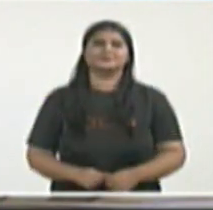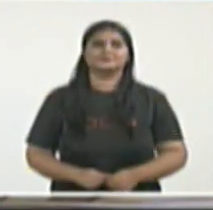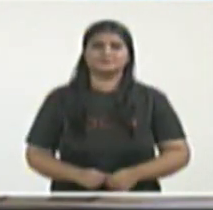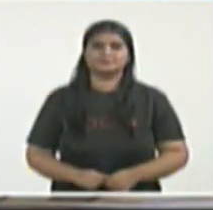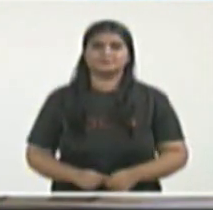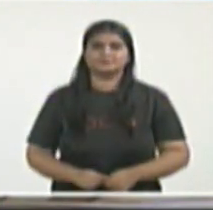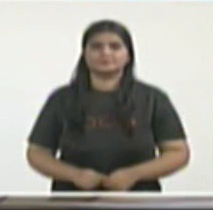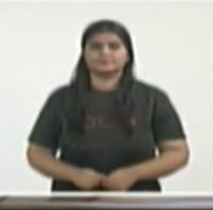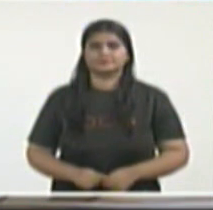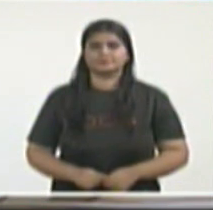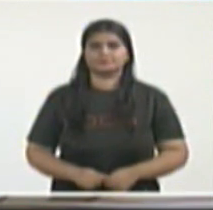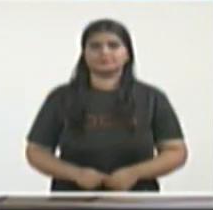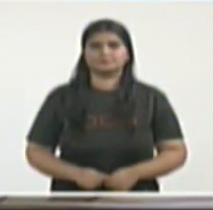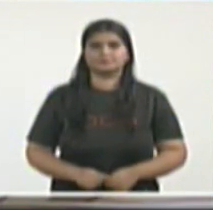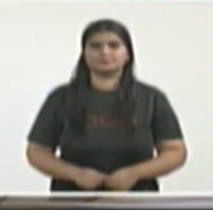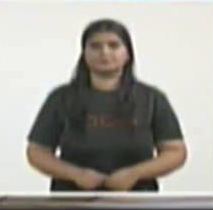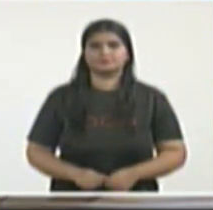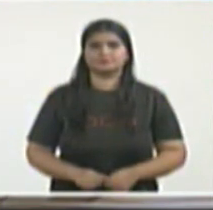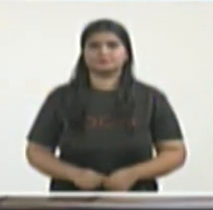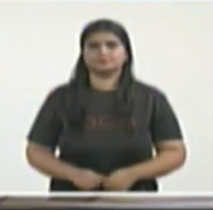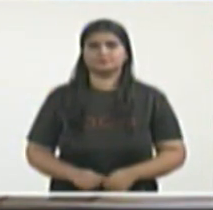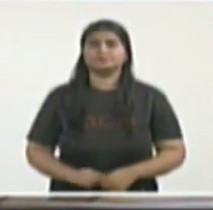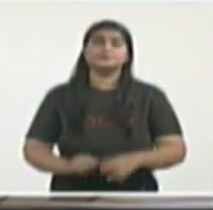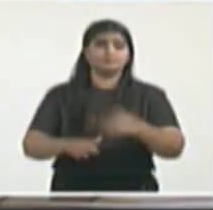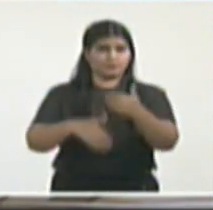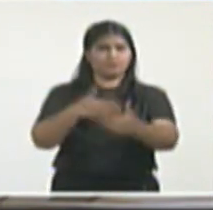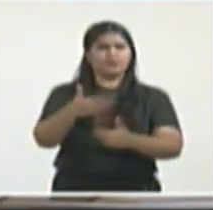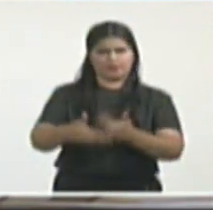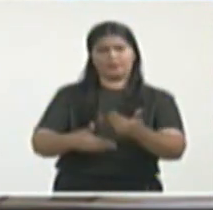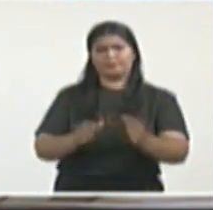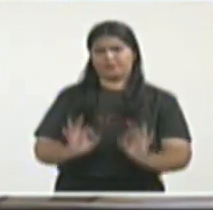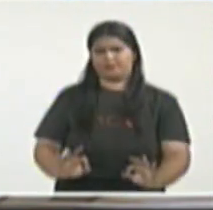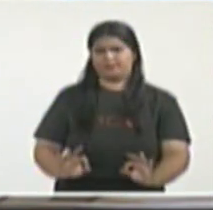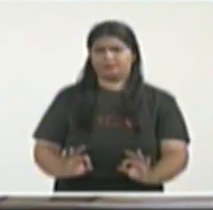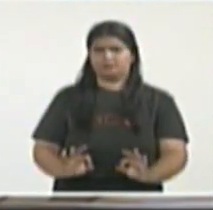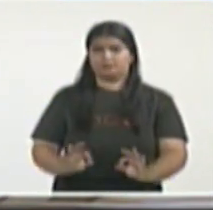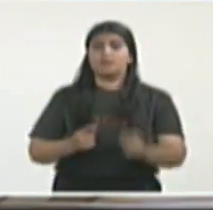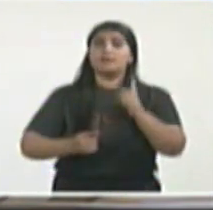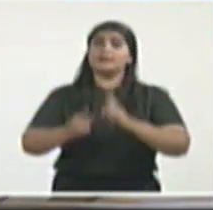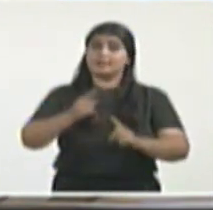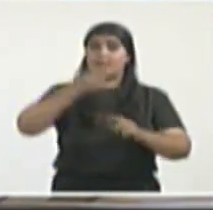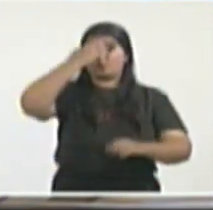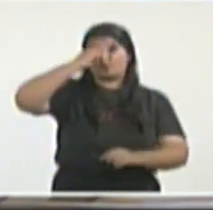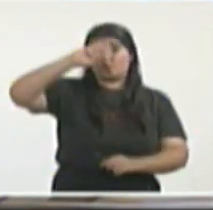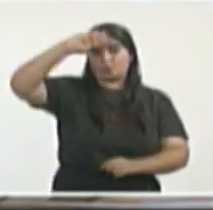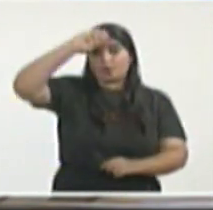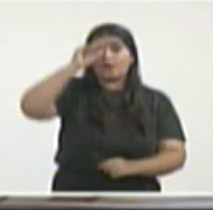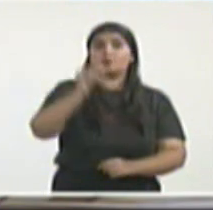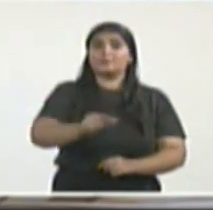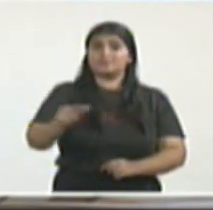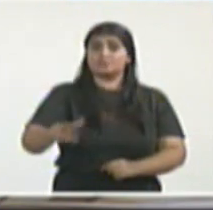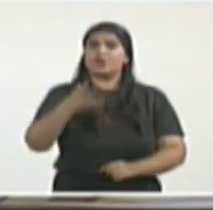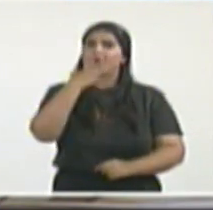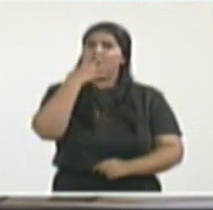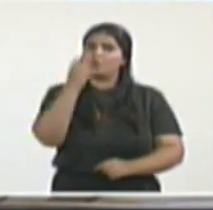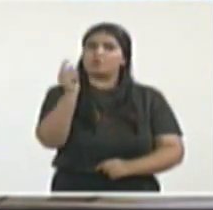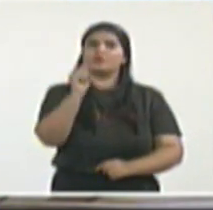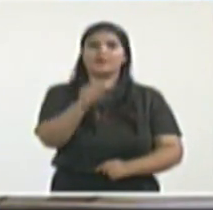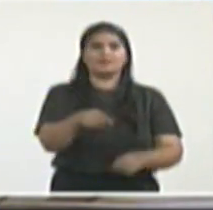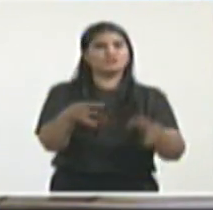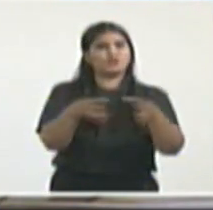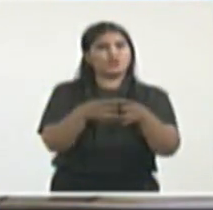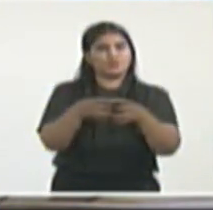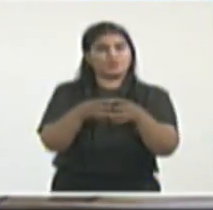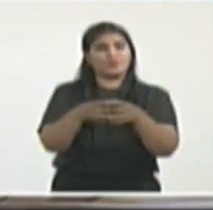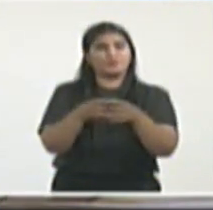por el presidente o utilizando recursos automatizados, tecnológicos, robóticos,